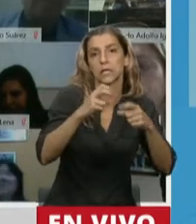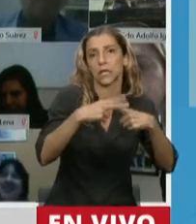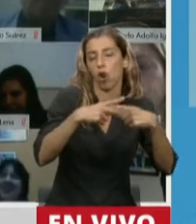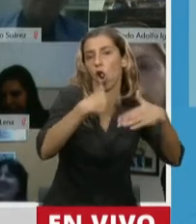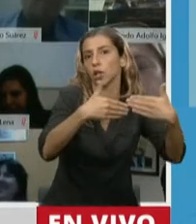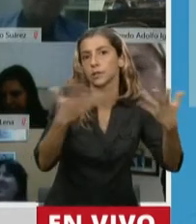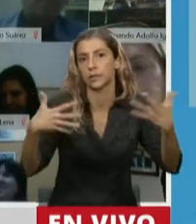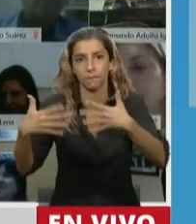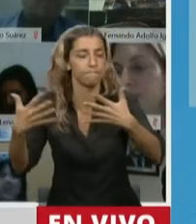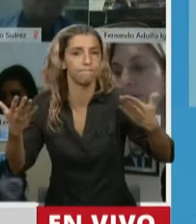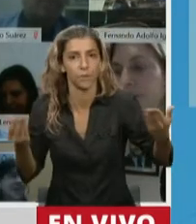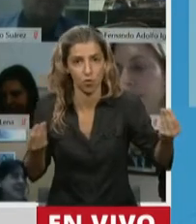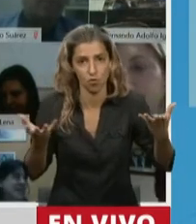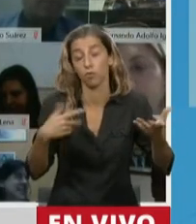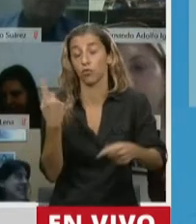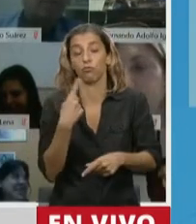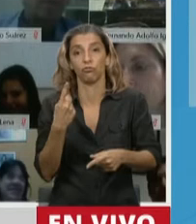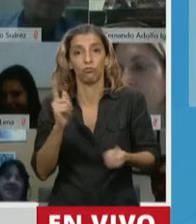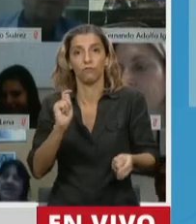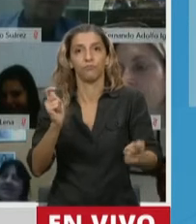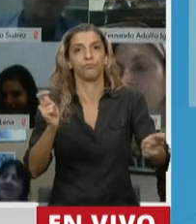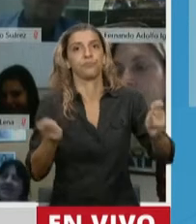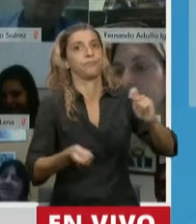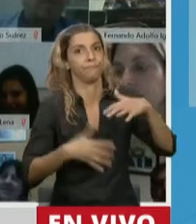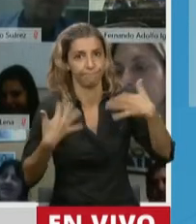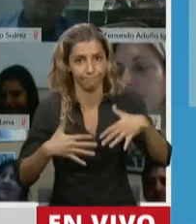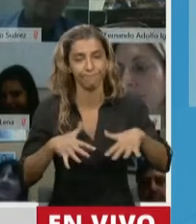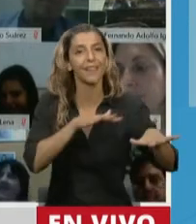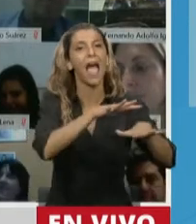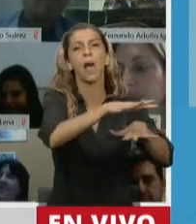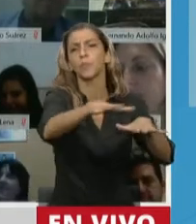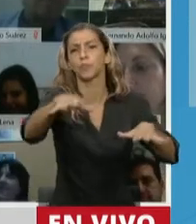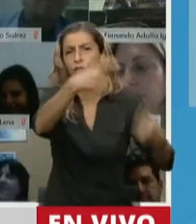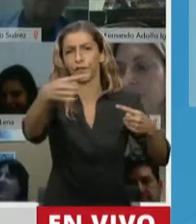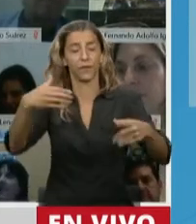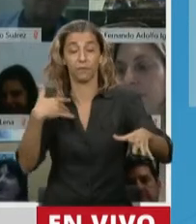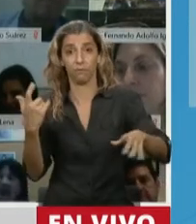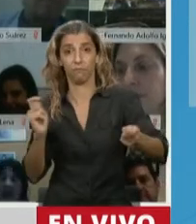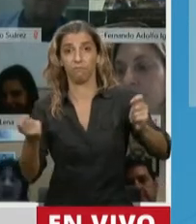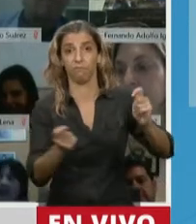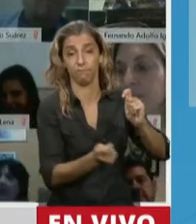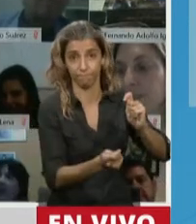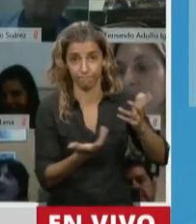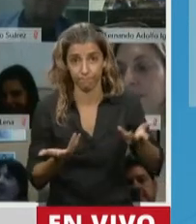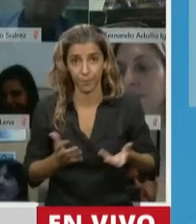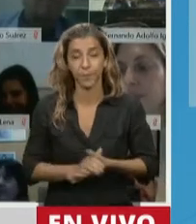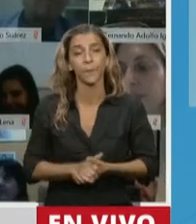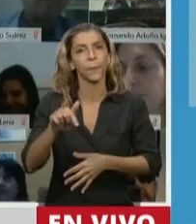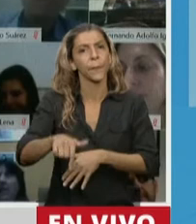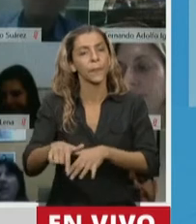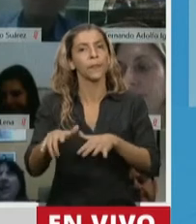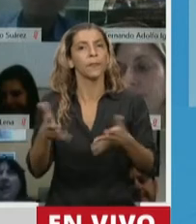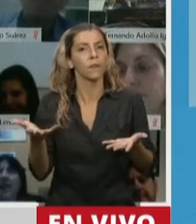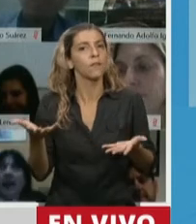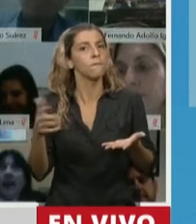interactuar en todos los ámbitos sociales. Pero en este contexto también tenemos la oportunidad de cristalizar en